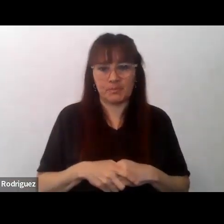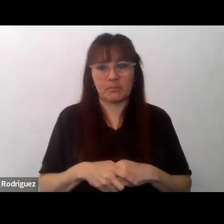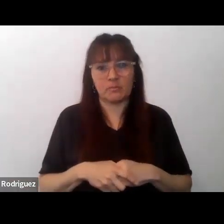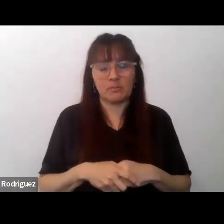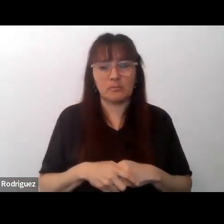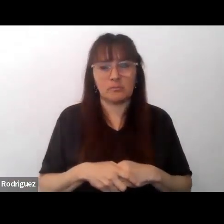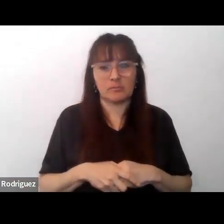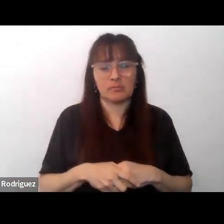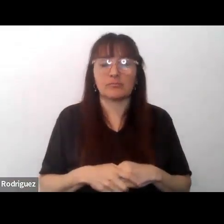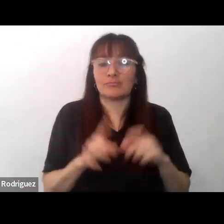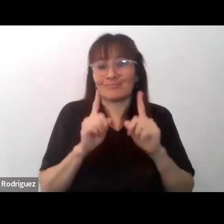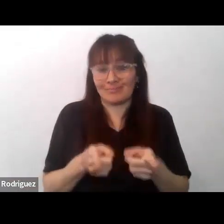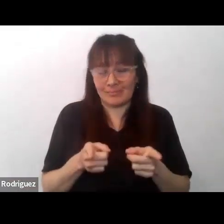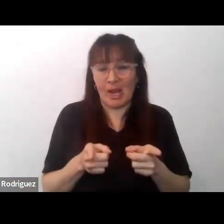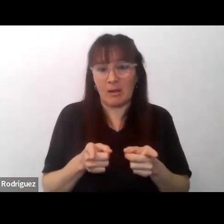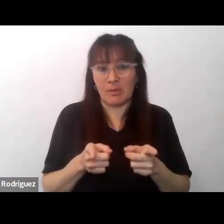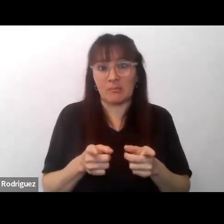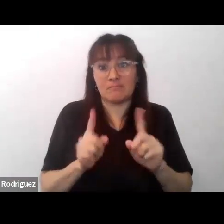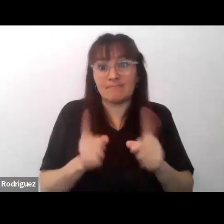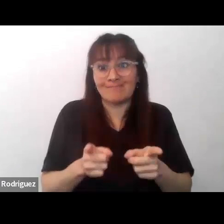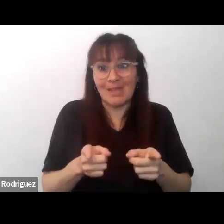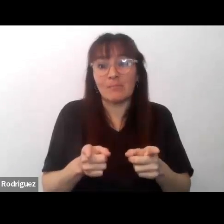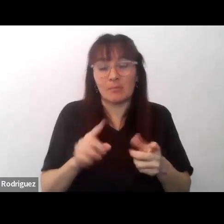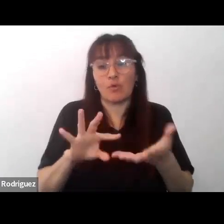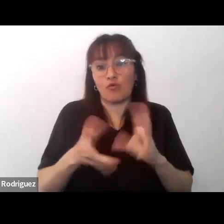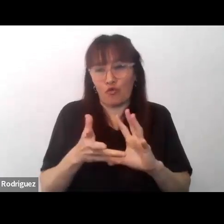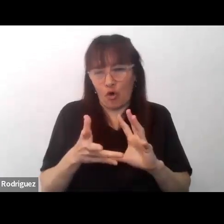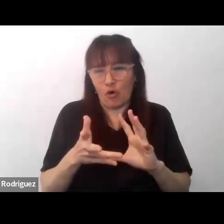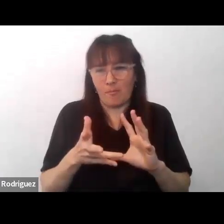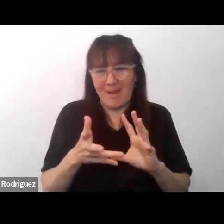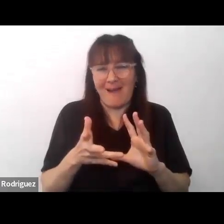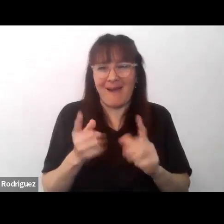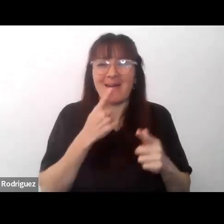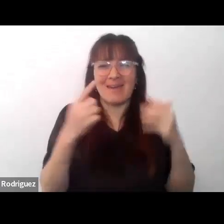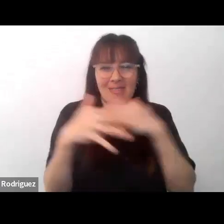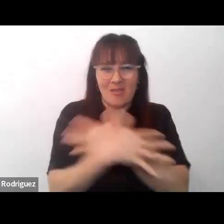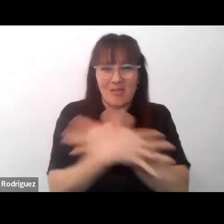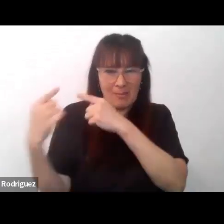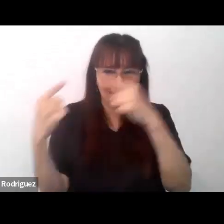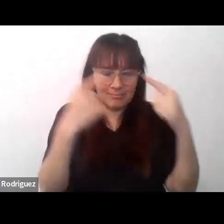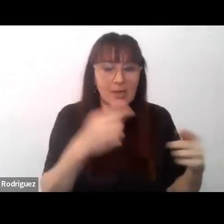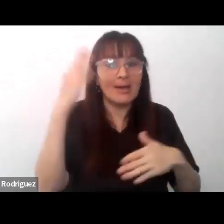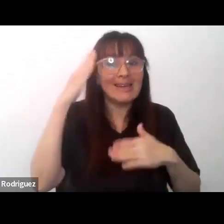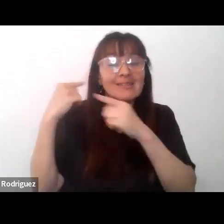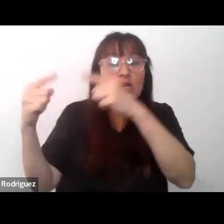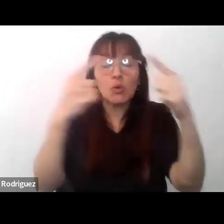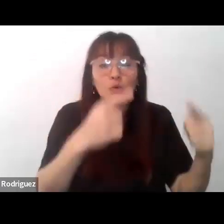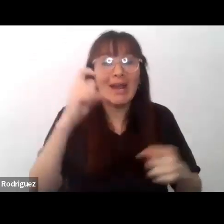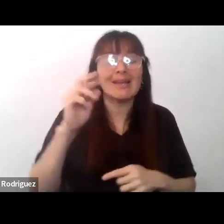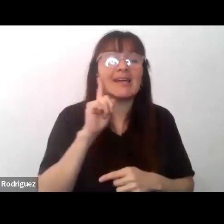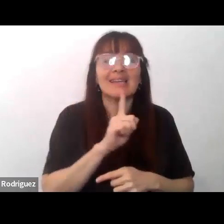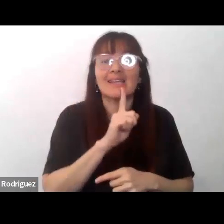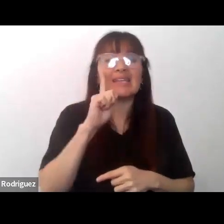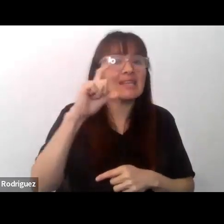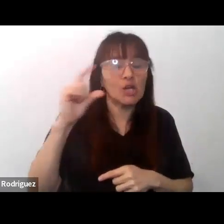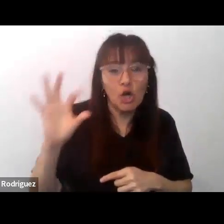este doble movimiento dialéctico, lo intercultural crítico y